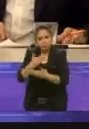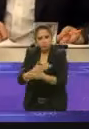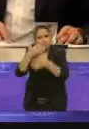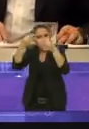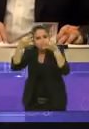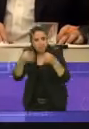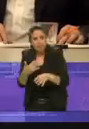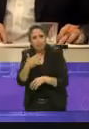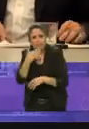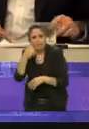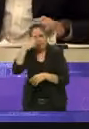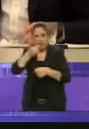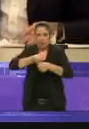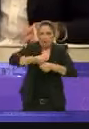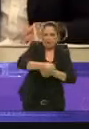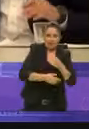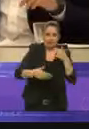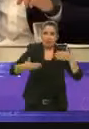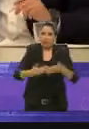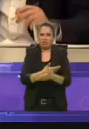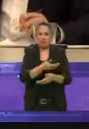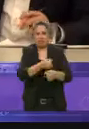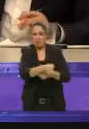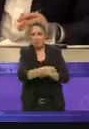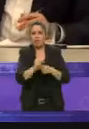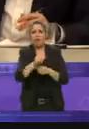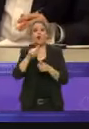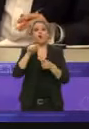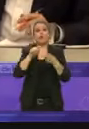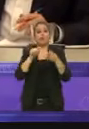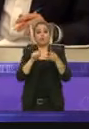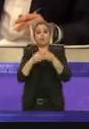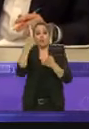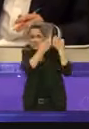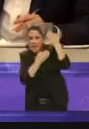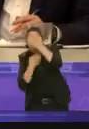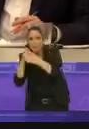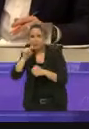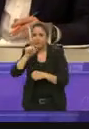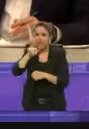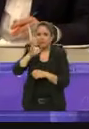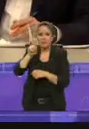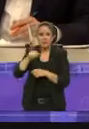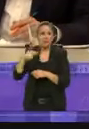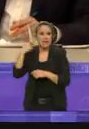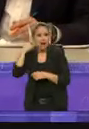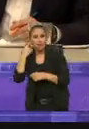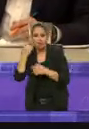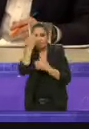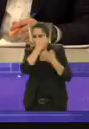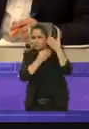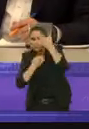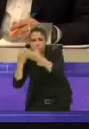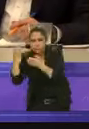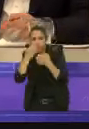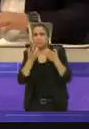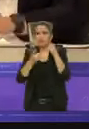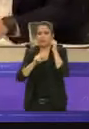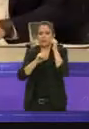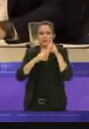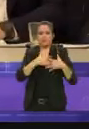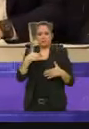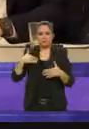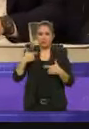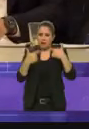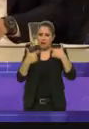violencia. Necesitamos tamizaje neonatal ampliado y tamizaje auditivo, lactancia materna exclusiva,